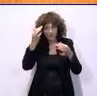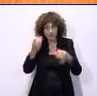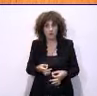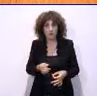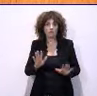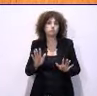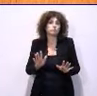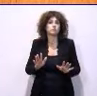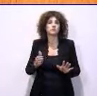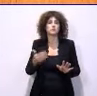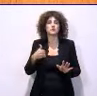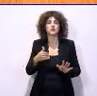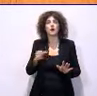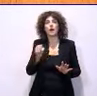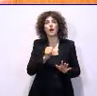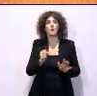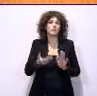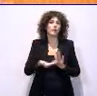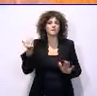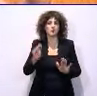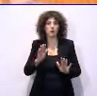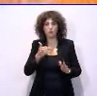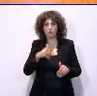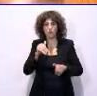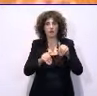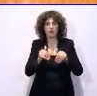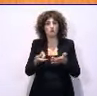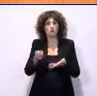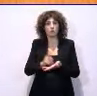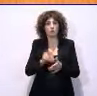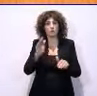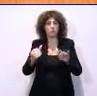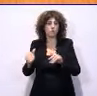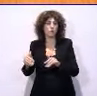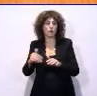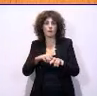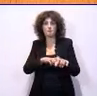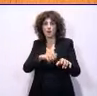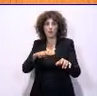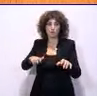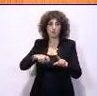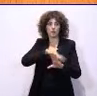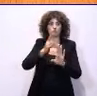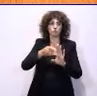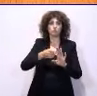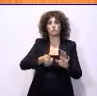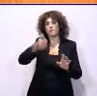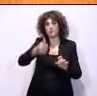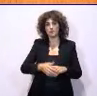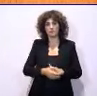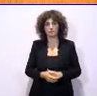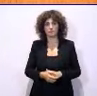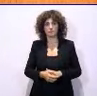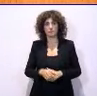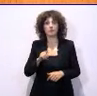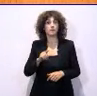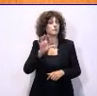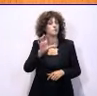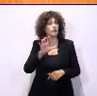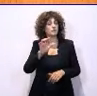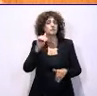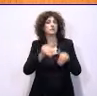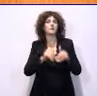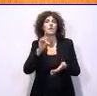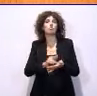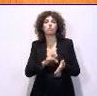ya ha pasado el año, ya puede convocar nuevas elecciones y entonces aún tendría una mayoría absoluta mayor. Mire, en este país las elecciones se celebran cuando